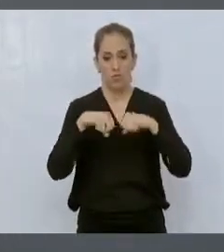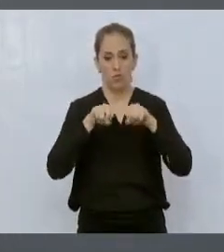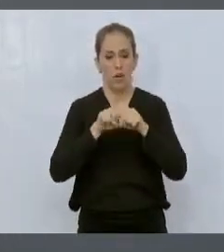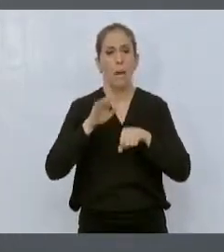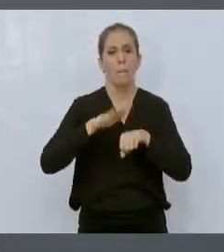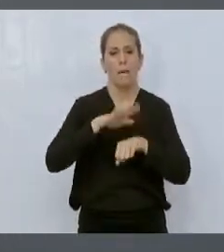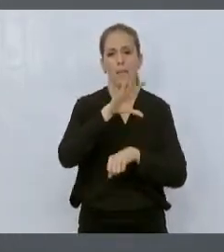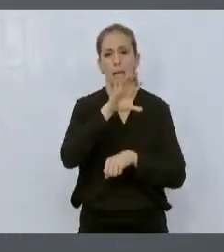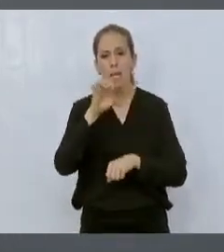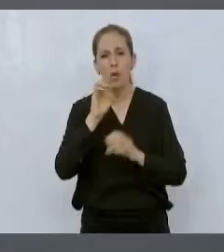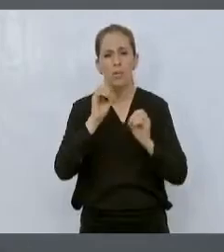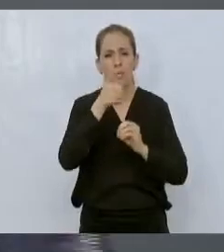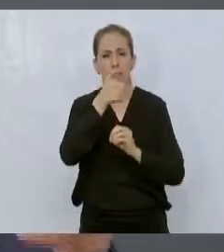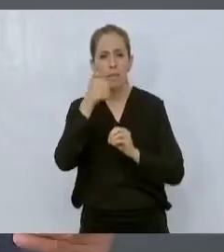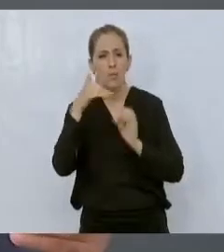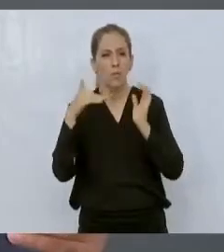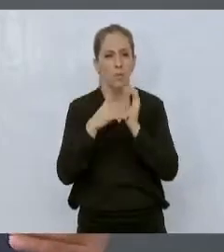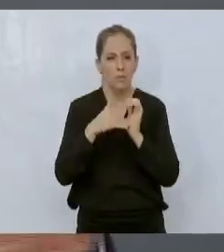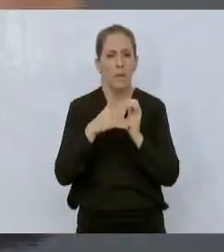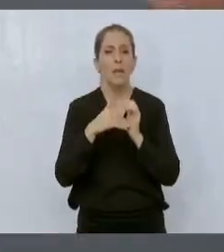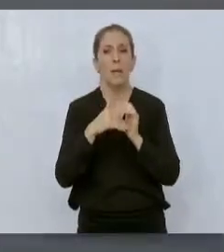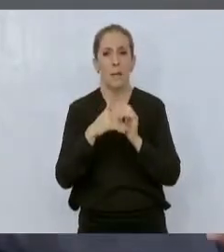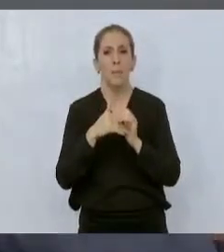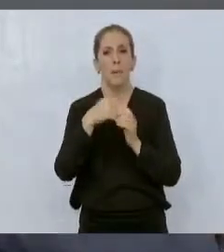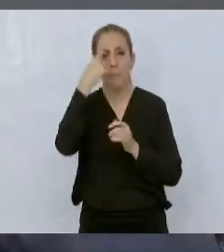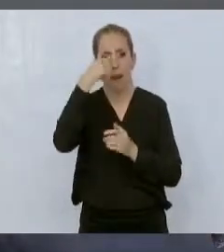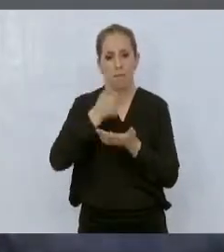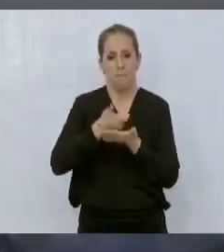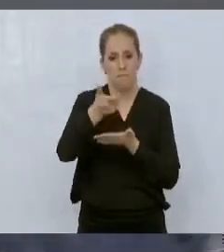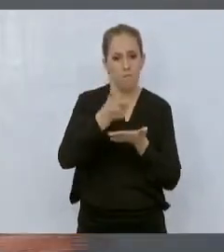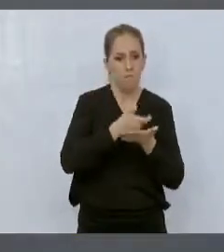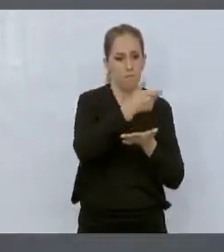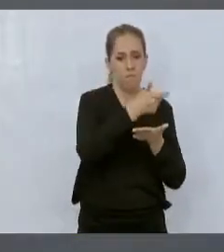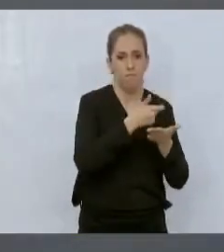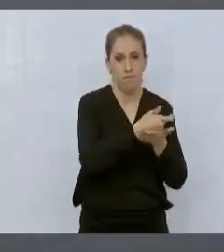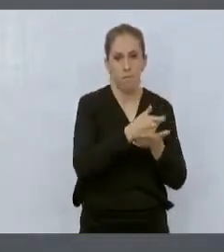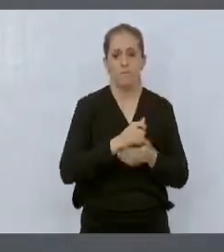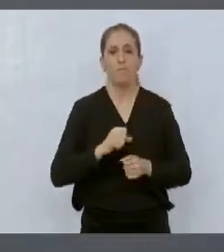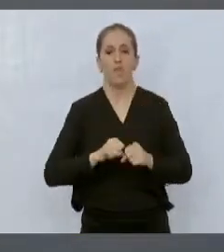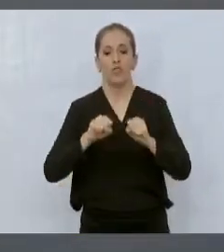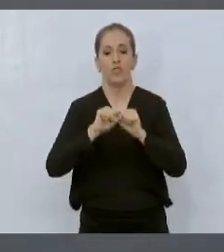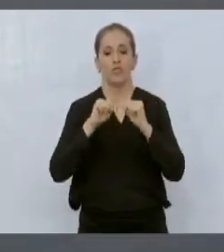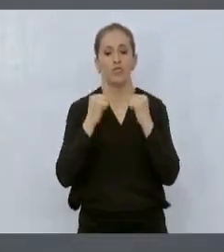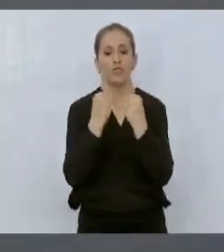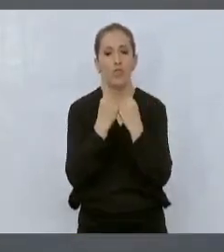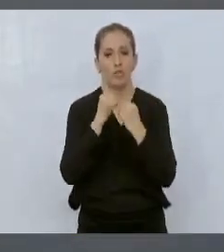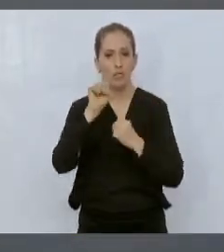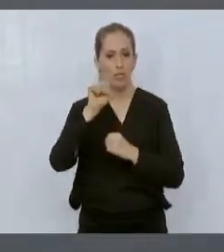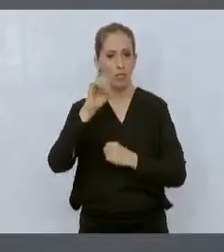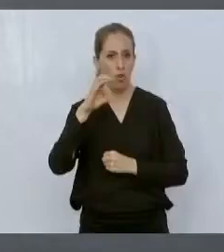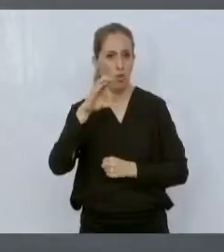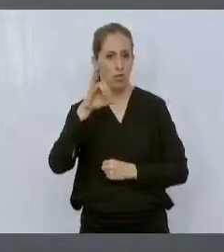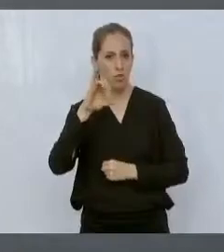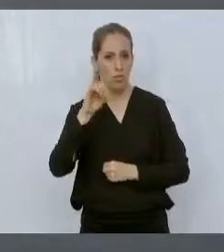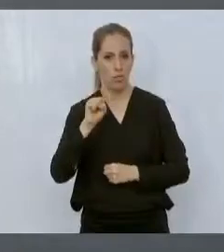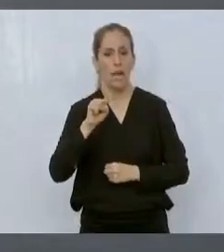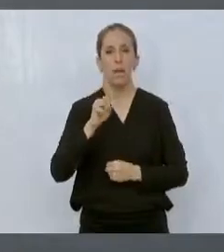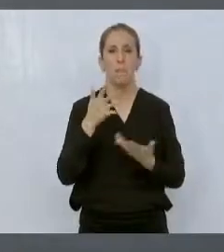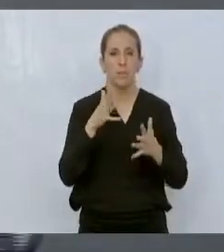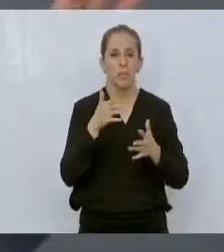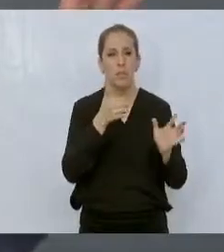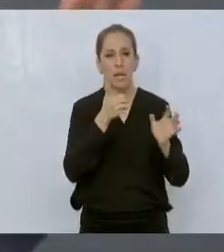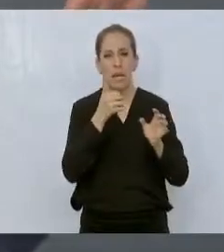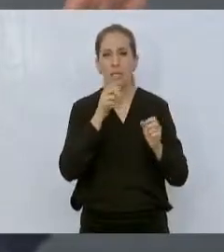600 mil pesos al año de utilidad. Los que son socios, que son los que generan empleo, son alrededor de cerca de 660 socios